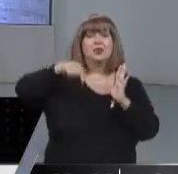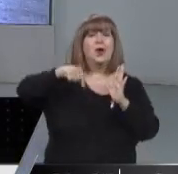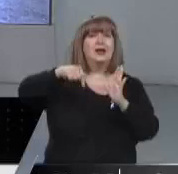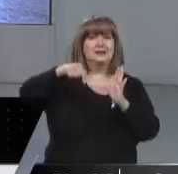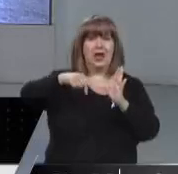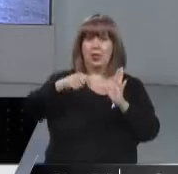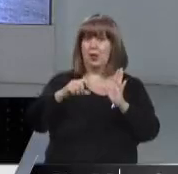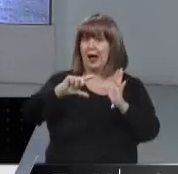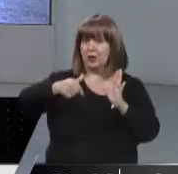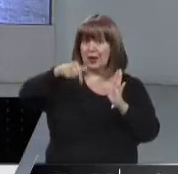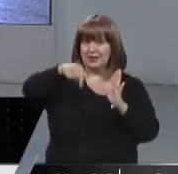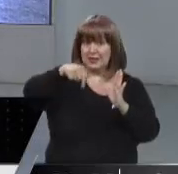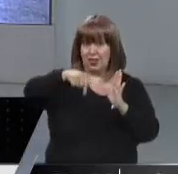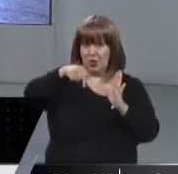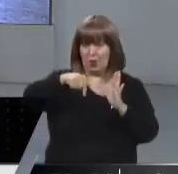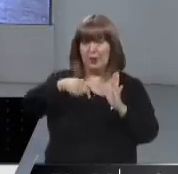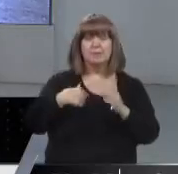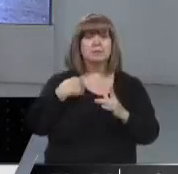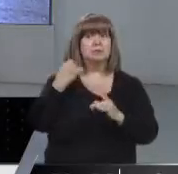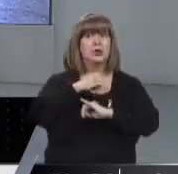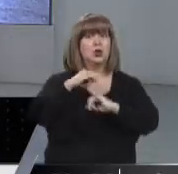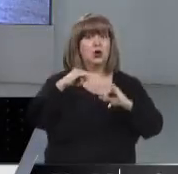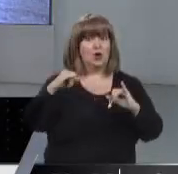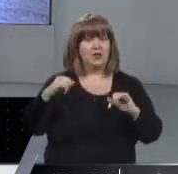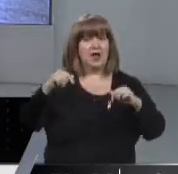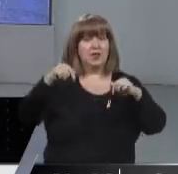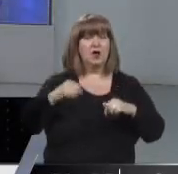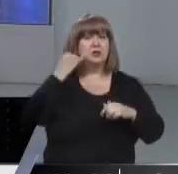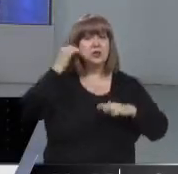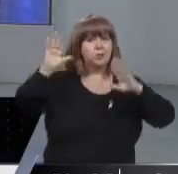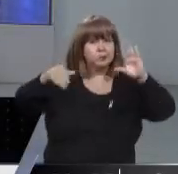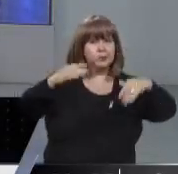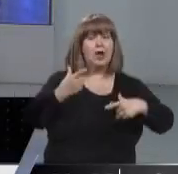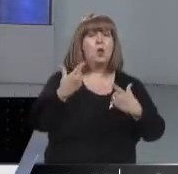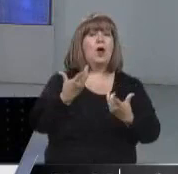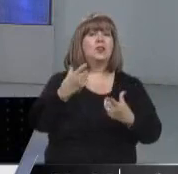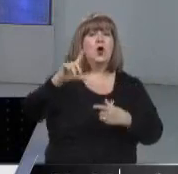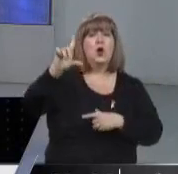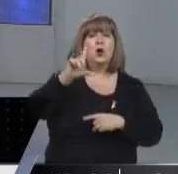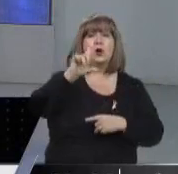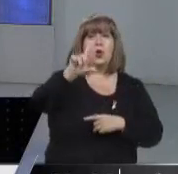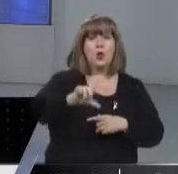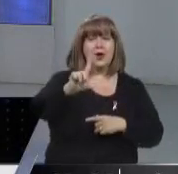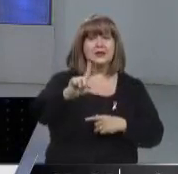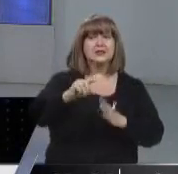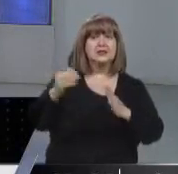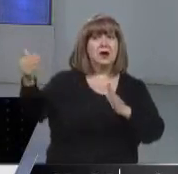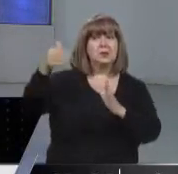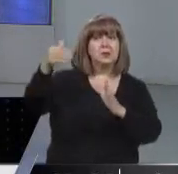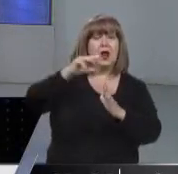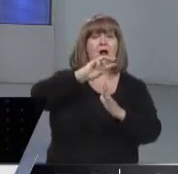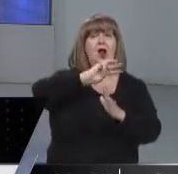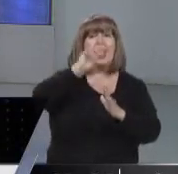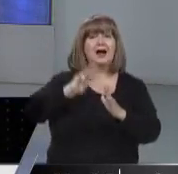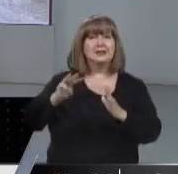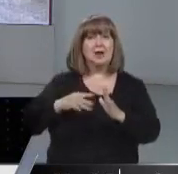Exactamente, eso es lo más importante. Por eso la novedad de hoy es que convocaron ya a partir del lunes en las sedes de la ANSES para